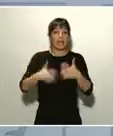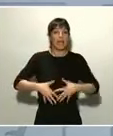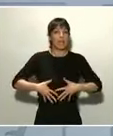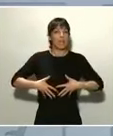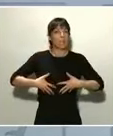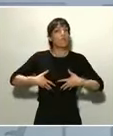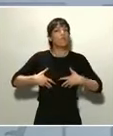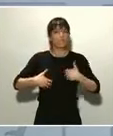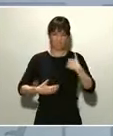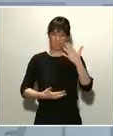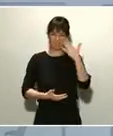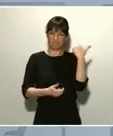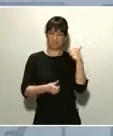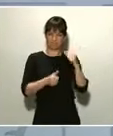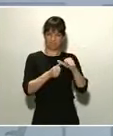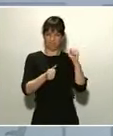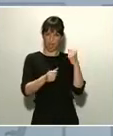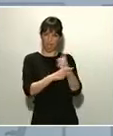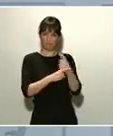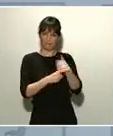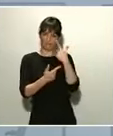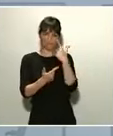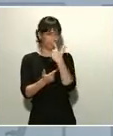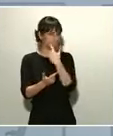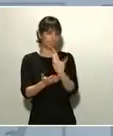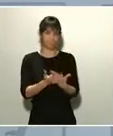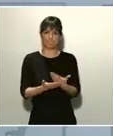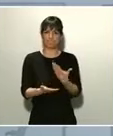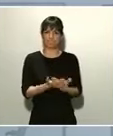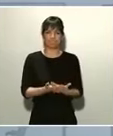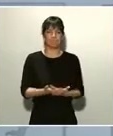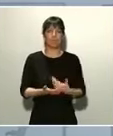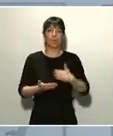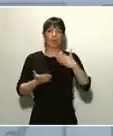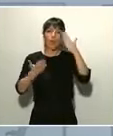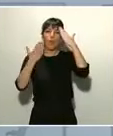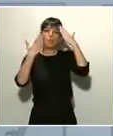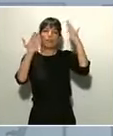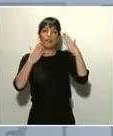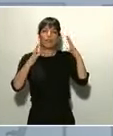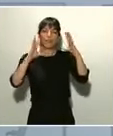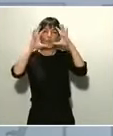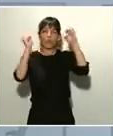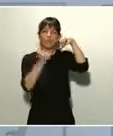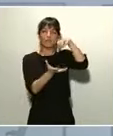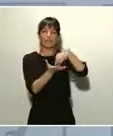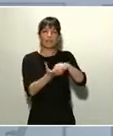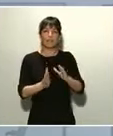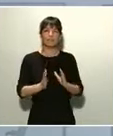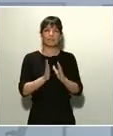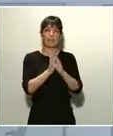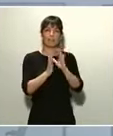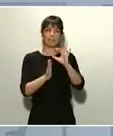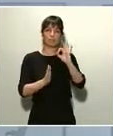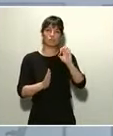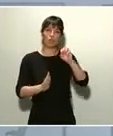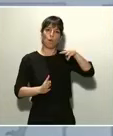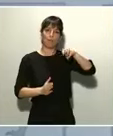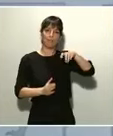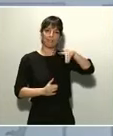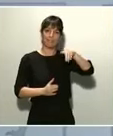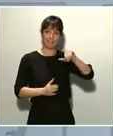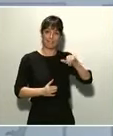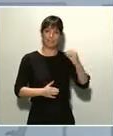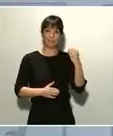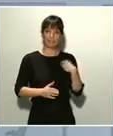estas últimas horas. Lo hemos visto en el homenaje rendido en el cuartel de Sansomendi por patrullas de la Archancha al